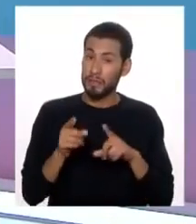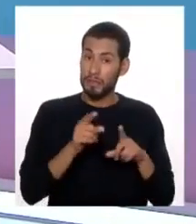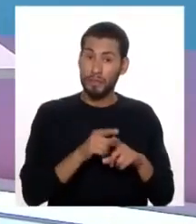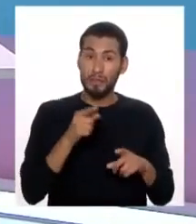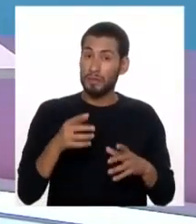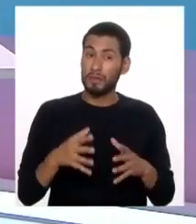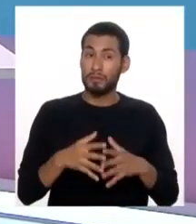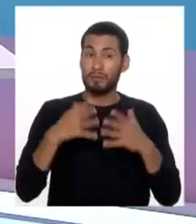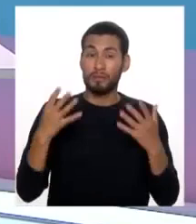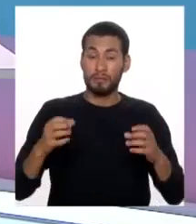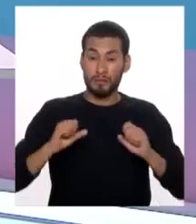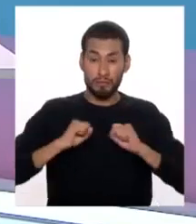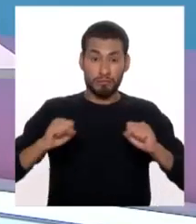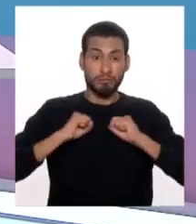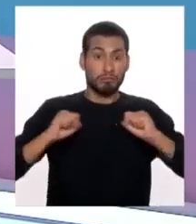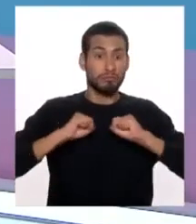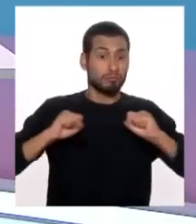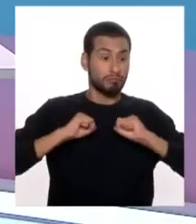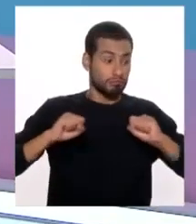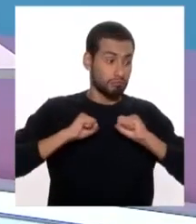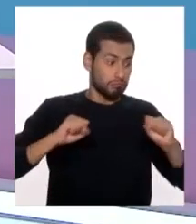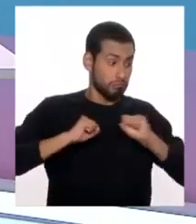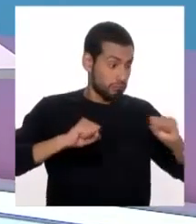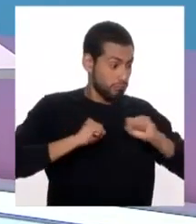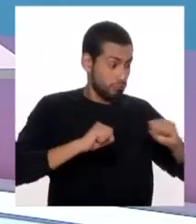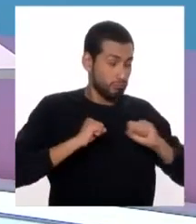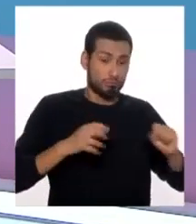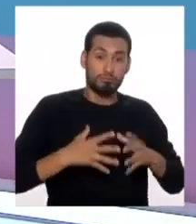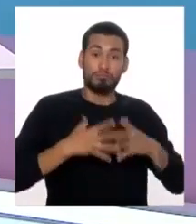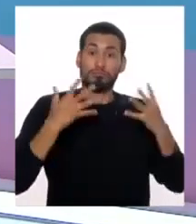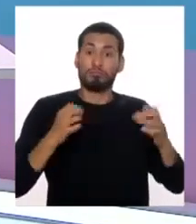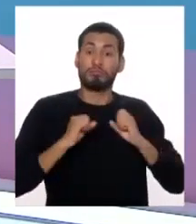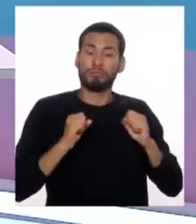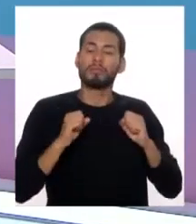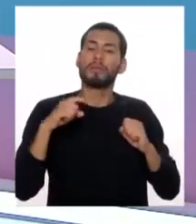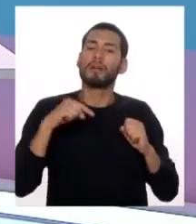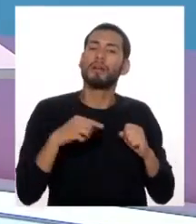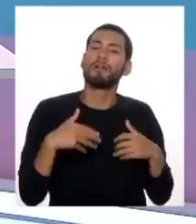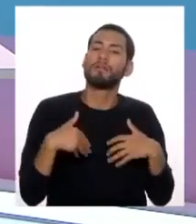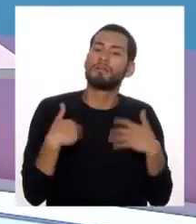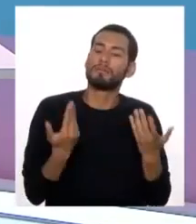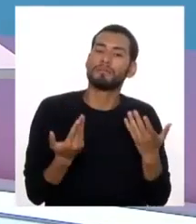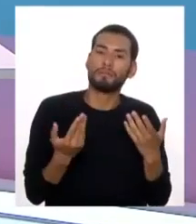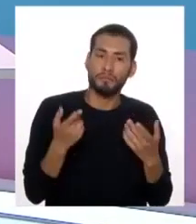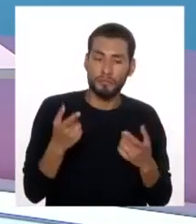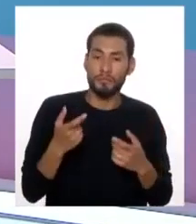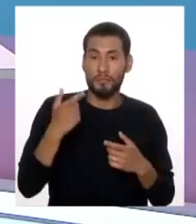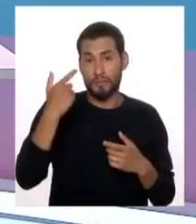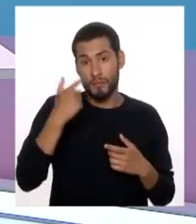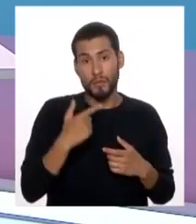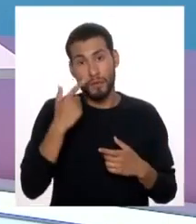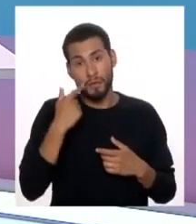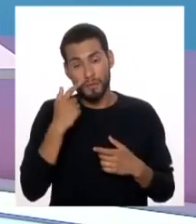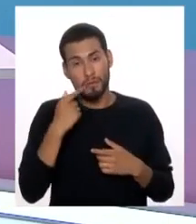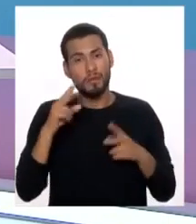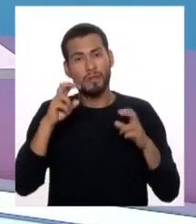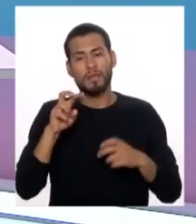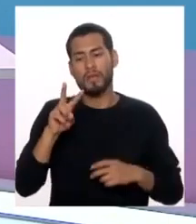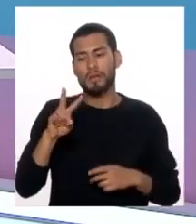un exceso de ejercicios que se llama, que puede llevar, y esto básicamente pueden tenerlo los varones, la